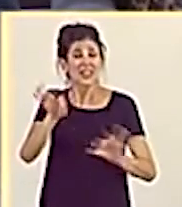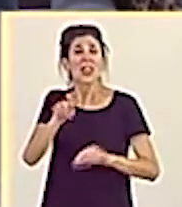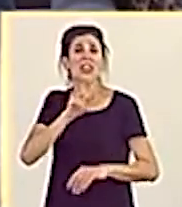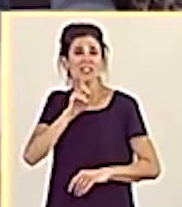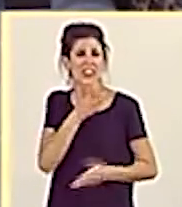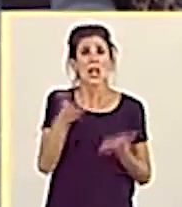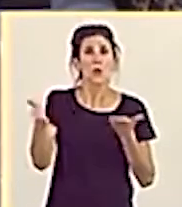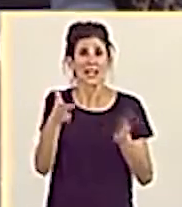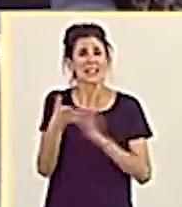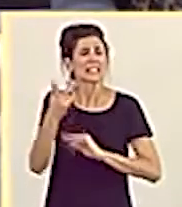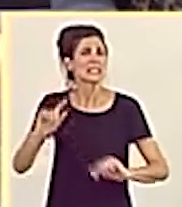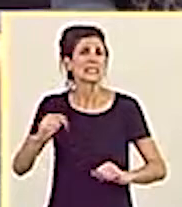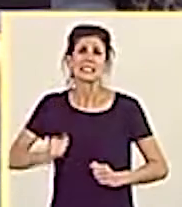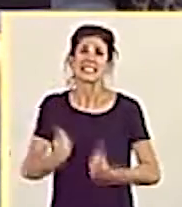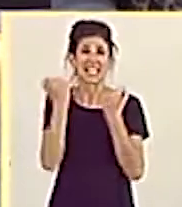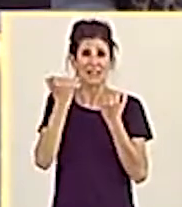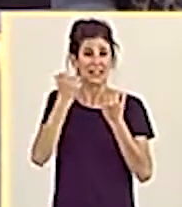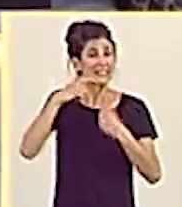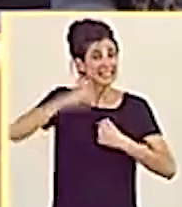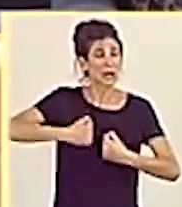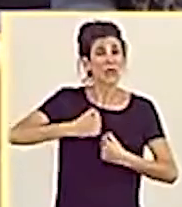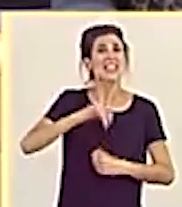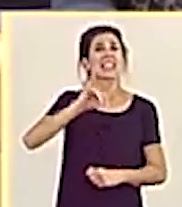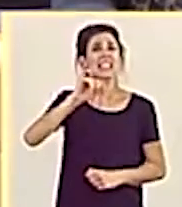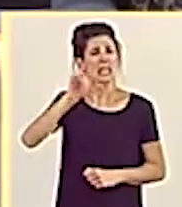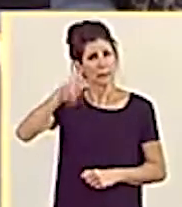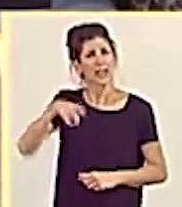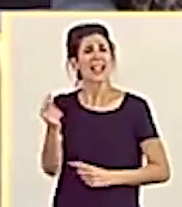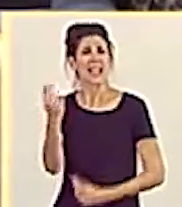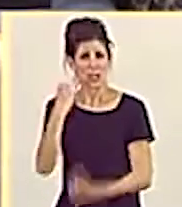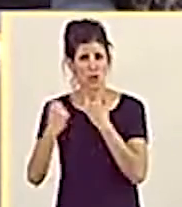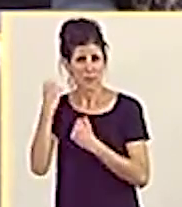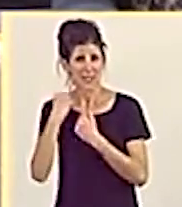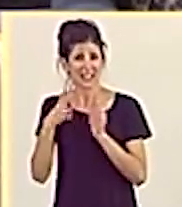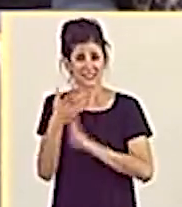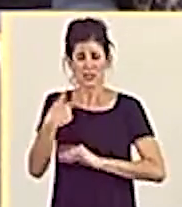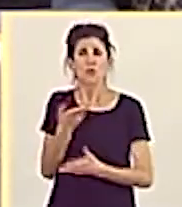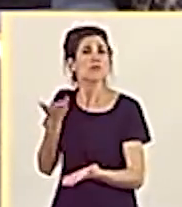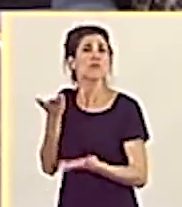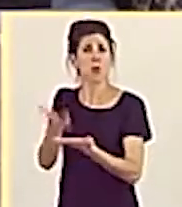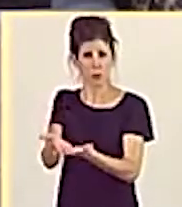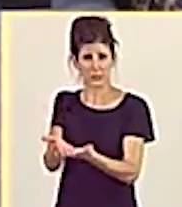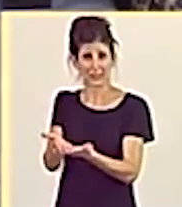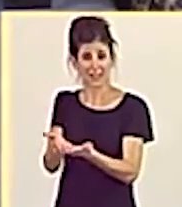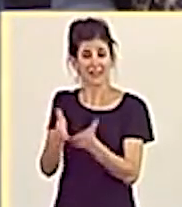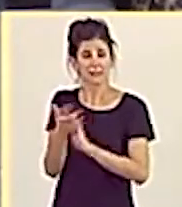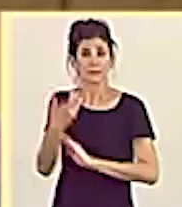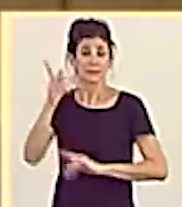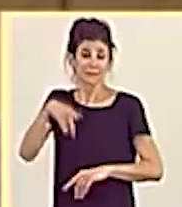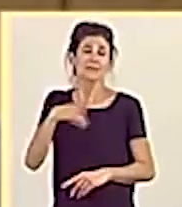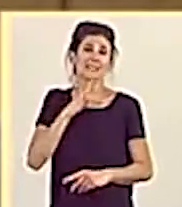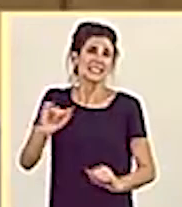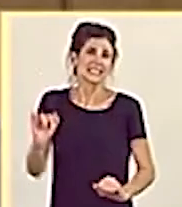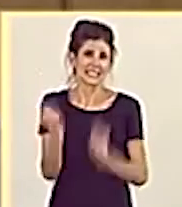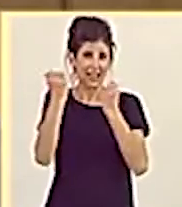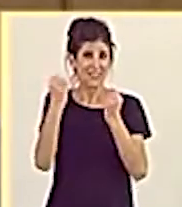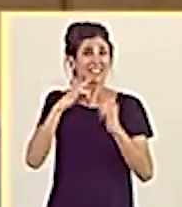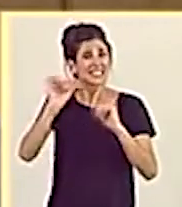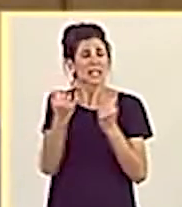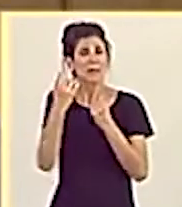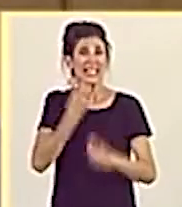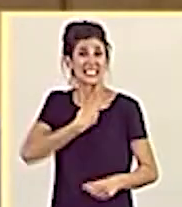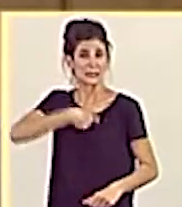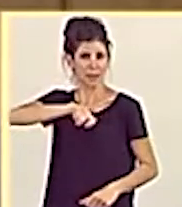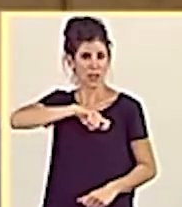difícil es salvar la salud y la economía también. Esa es nuestra propuesta. Y, por cierto, también salvar al